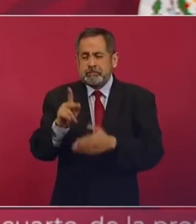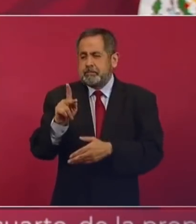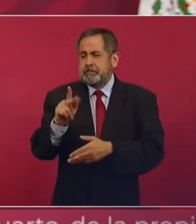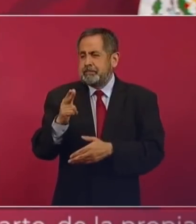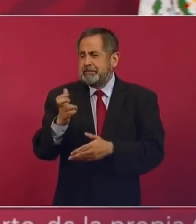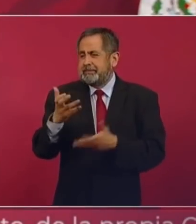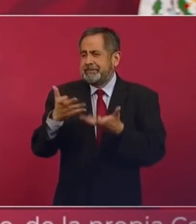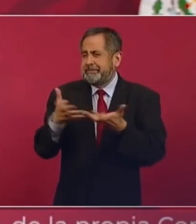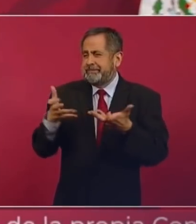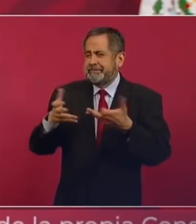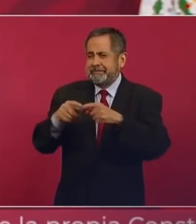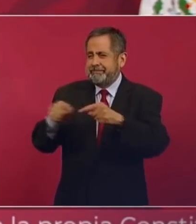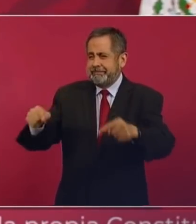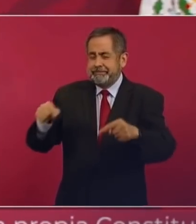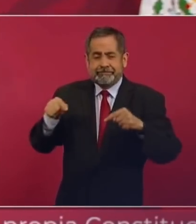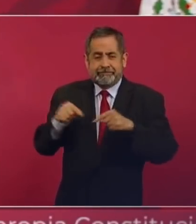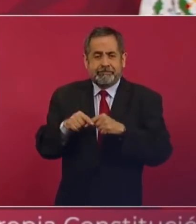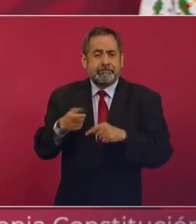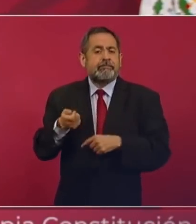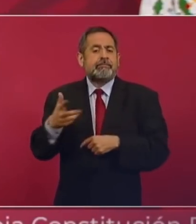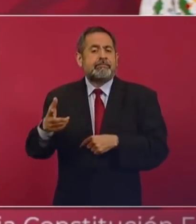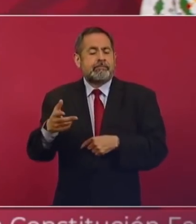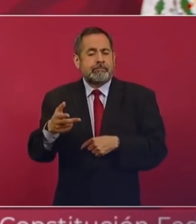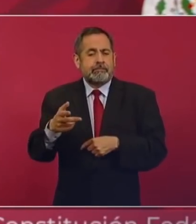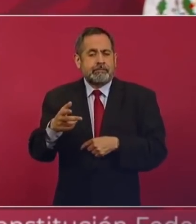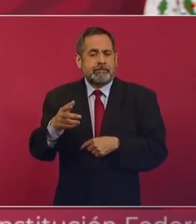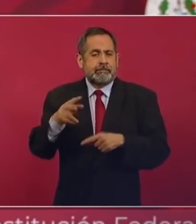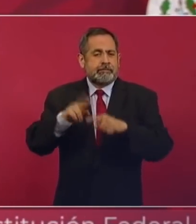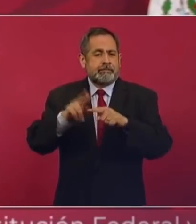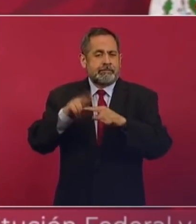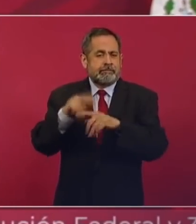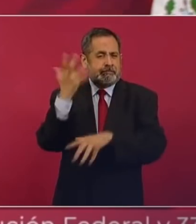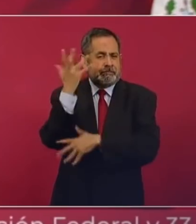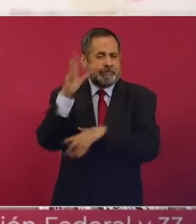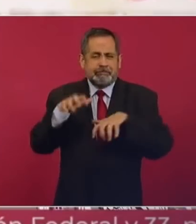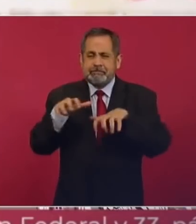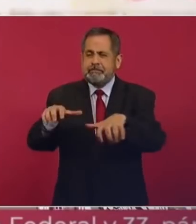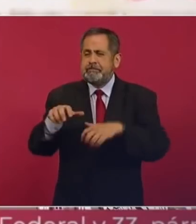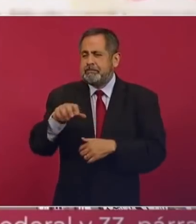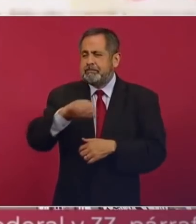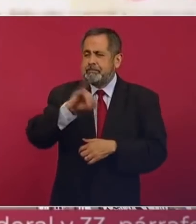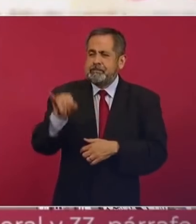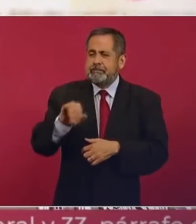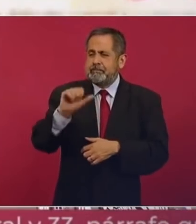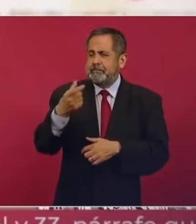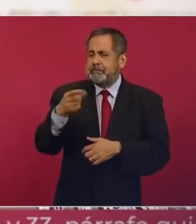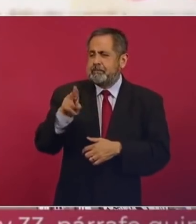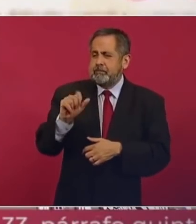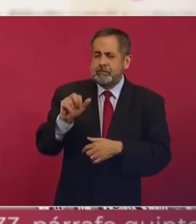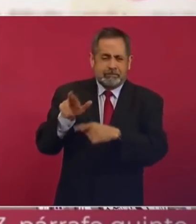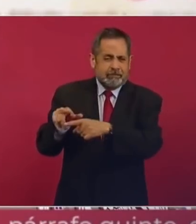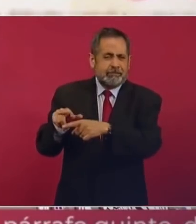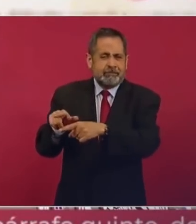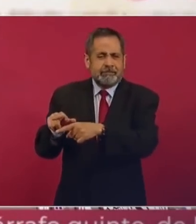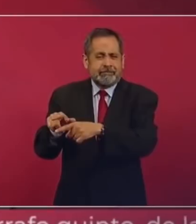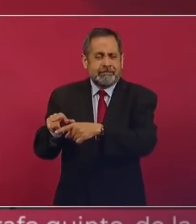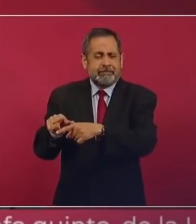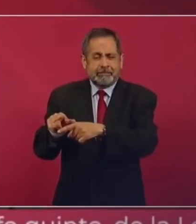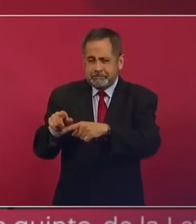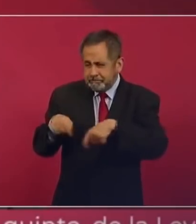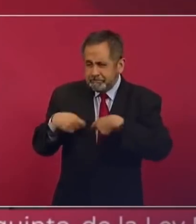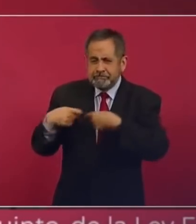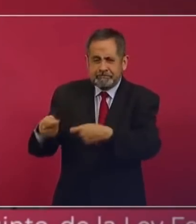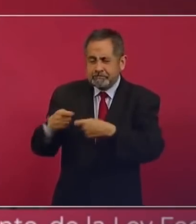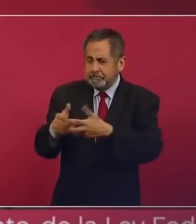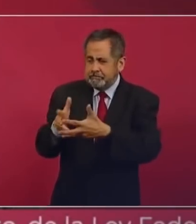el Parque del Jaguar, se va a ampliar la reserva